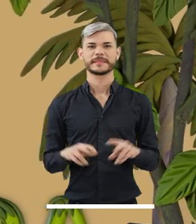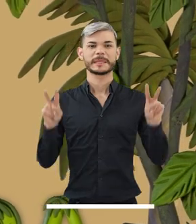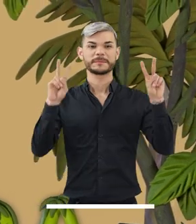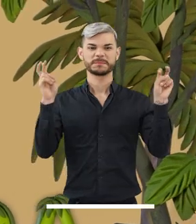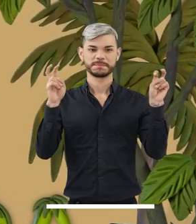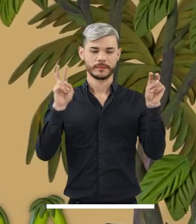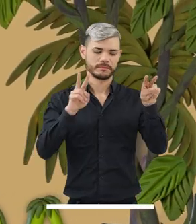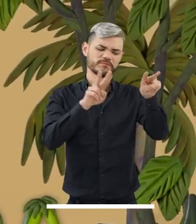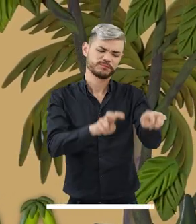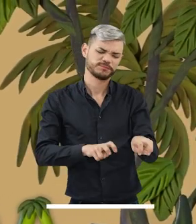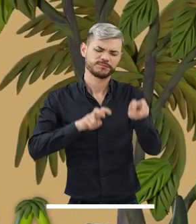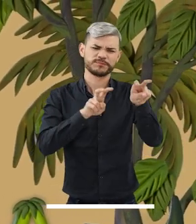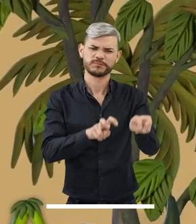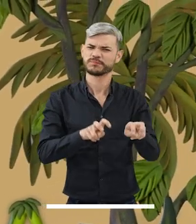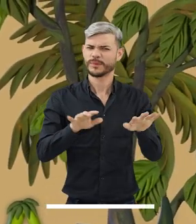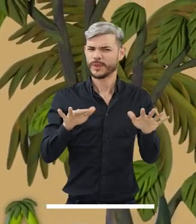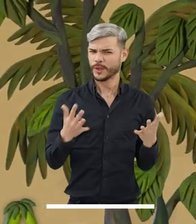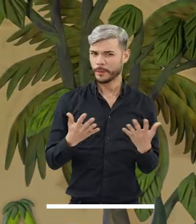La agricultura